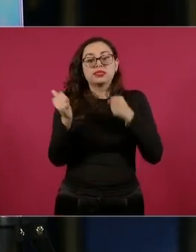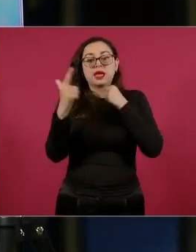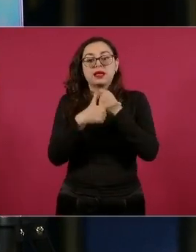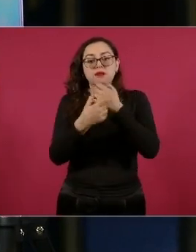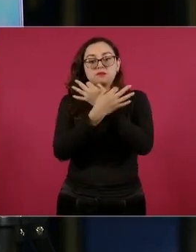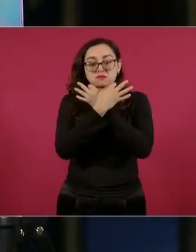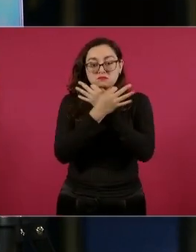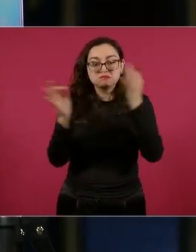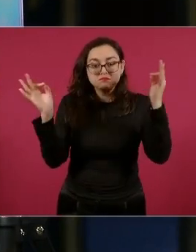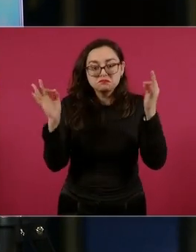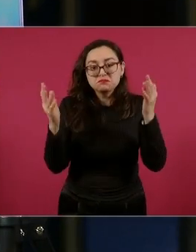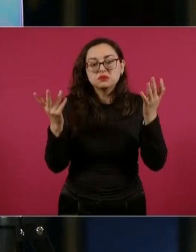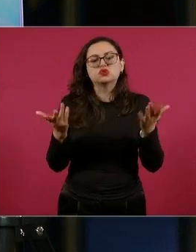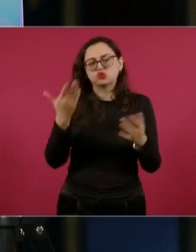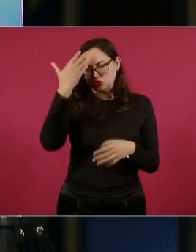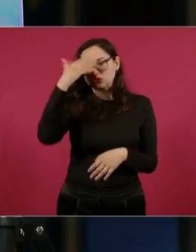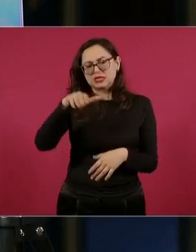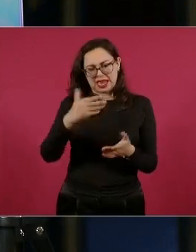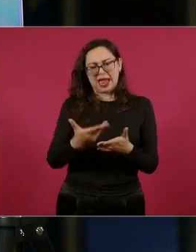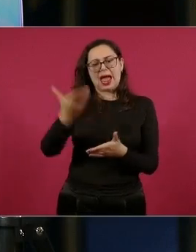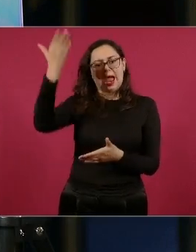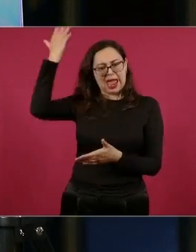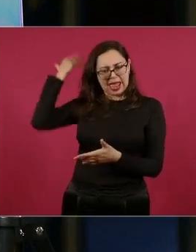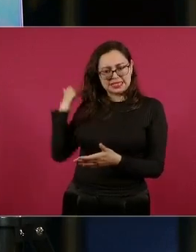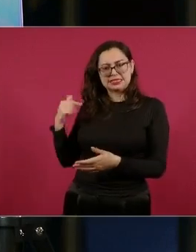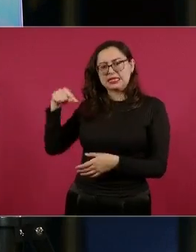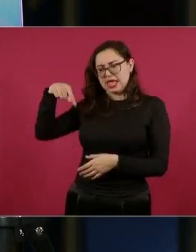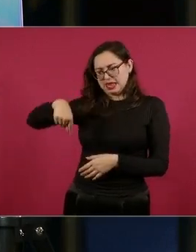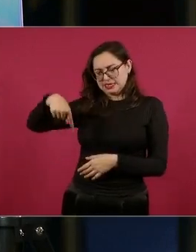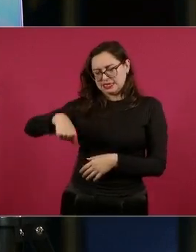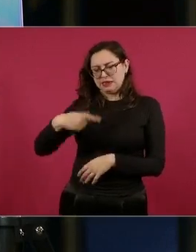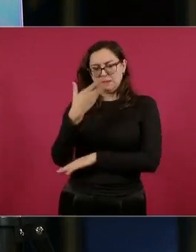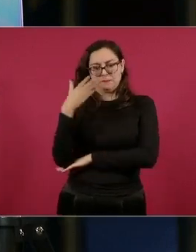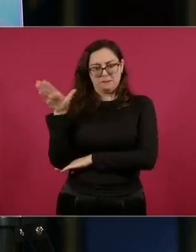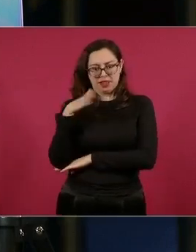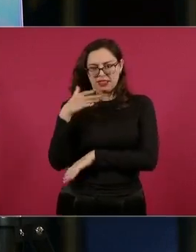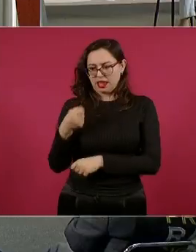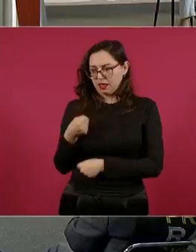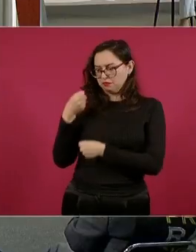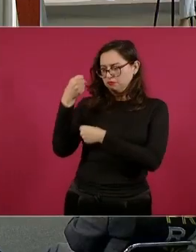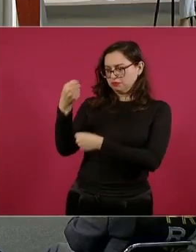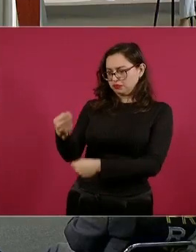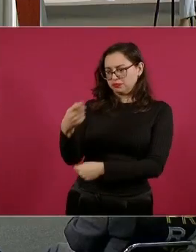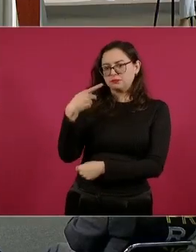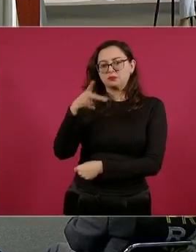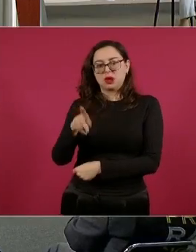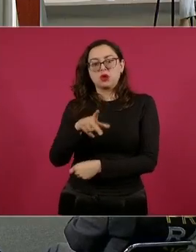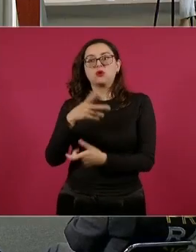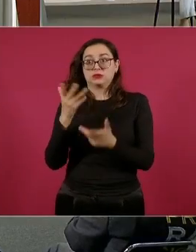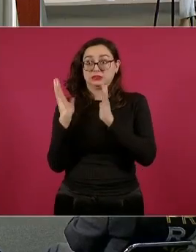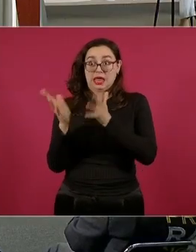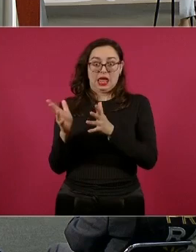aquí en Palacio Nacional cuando los abanderó, pero ya estando allá, ¿qué les diría? Bueno,